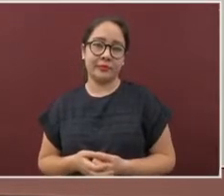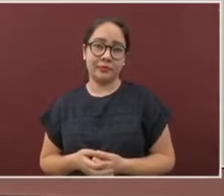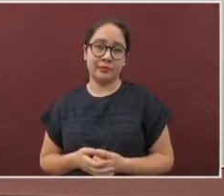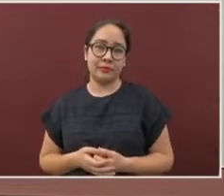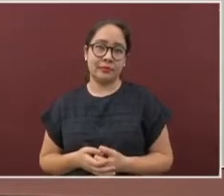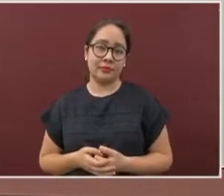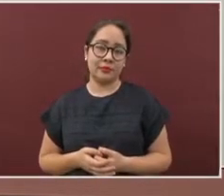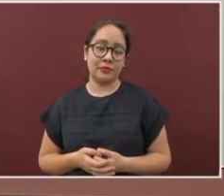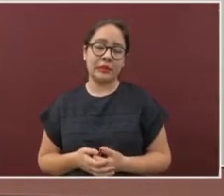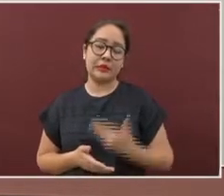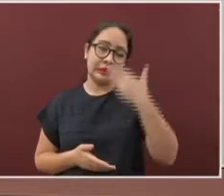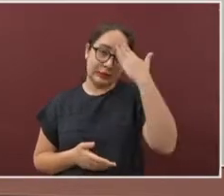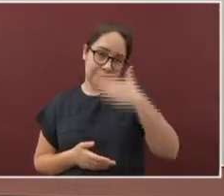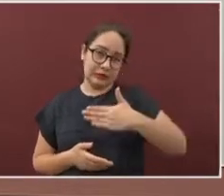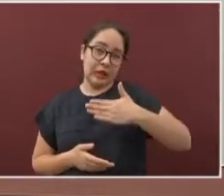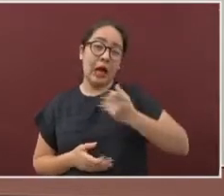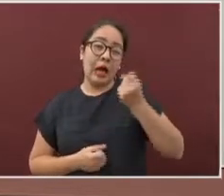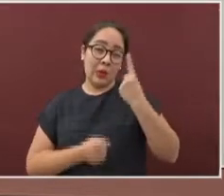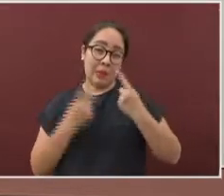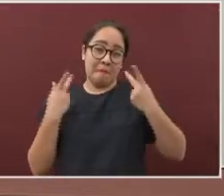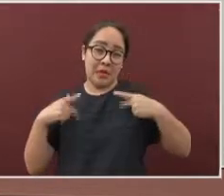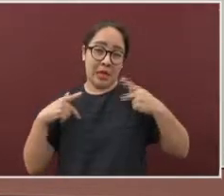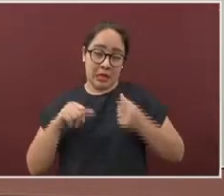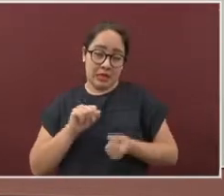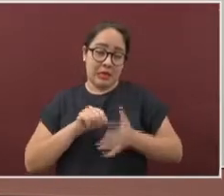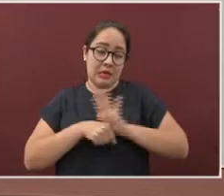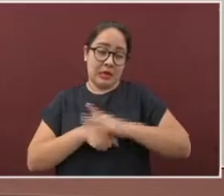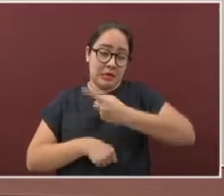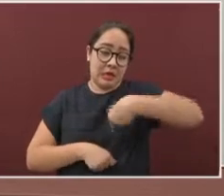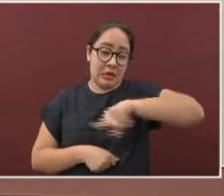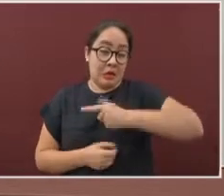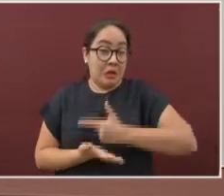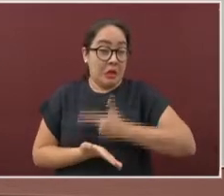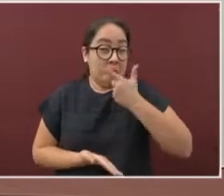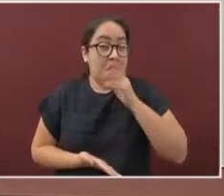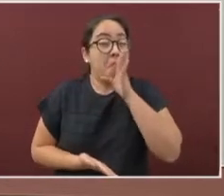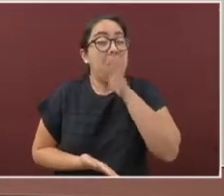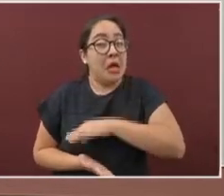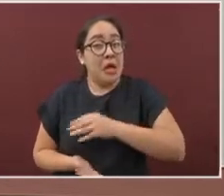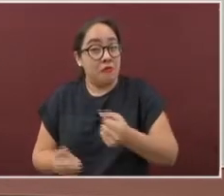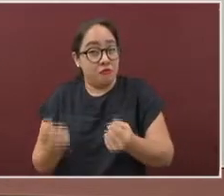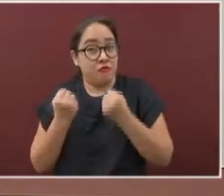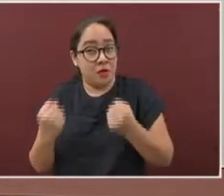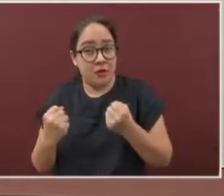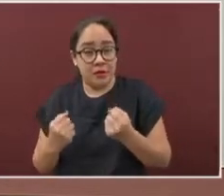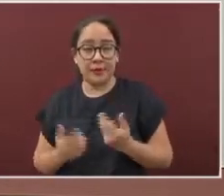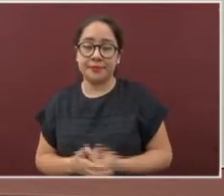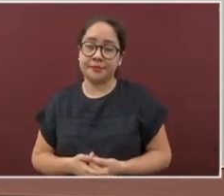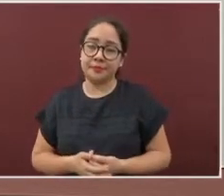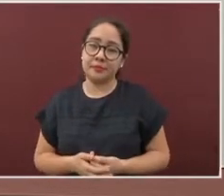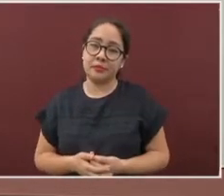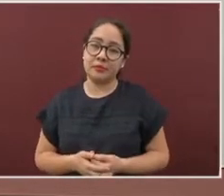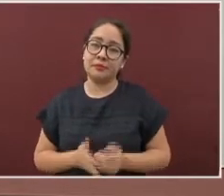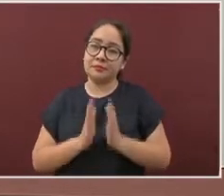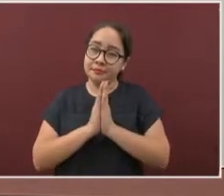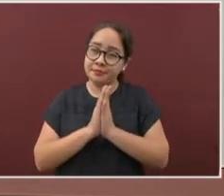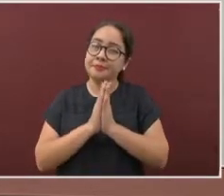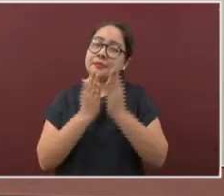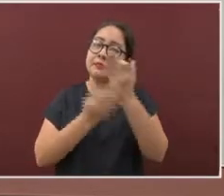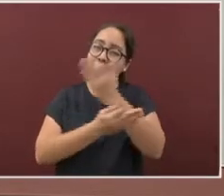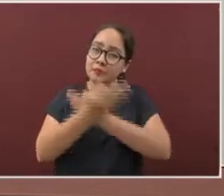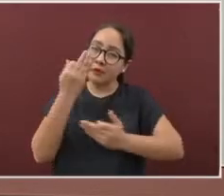con el virus SARS-CoV-2 agraven su salud. Necesitamos que ustedes, la población,